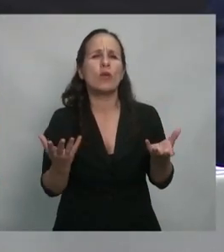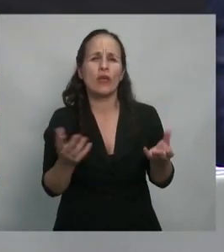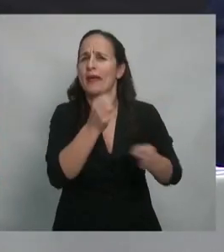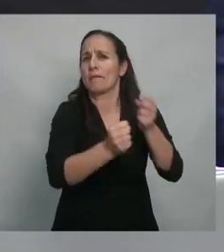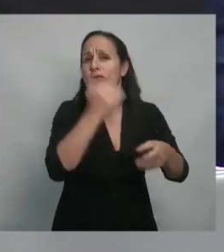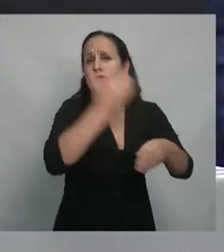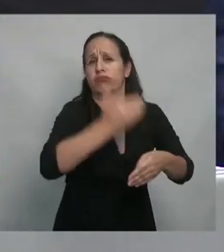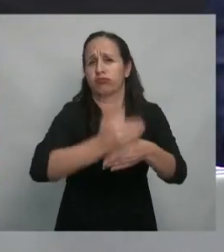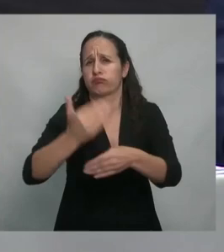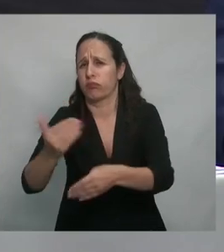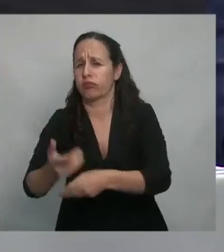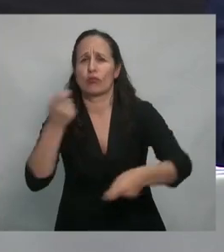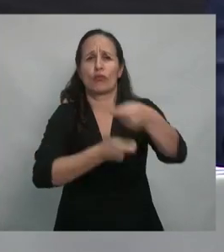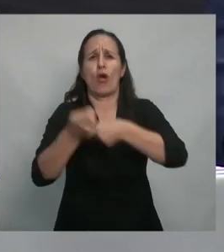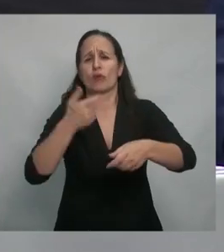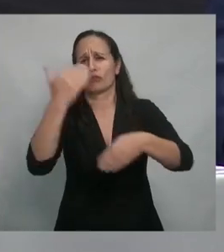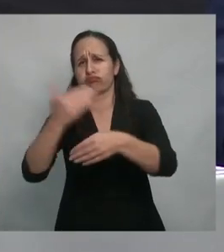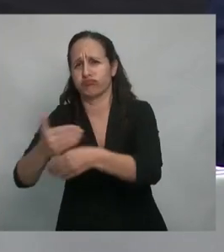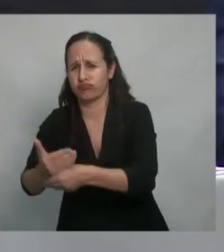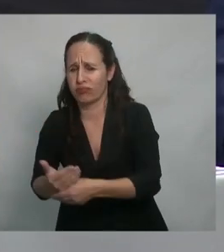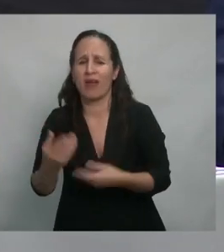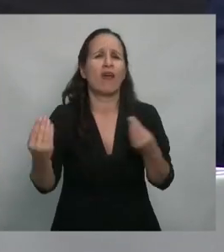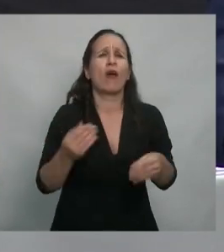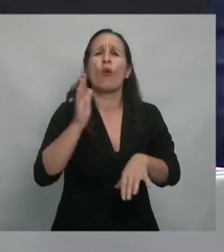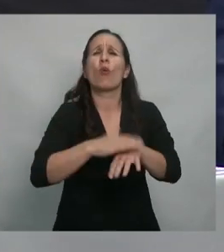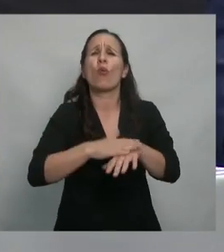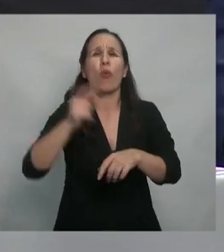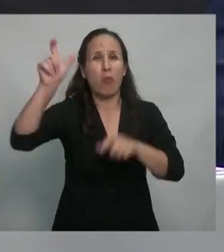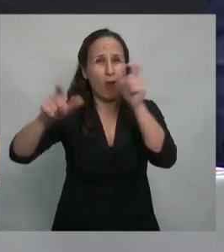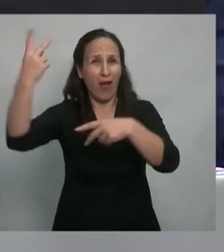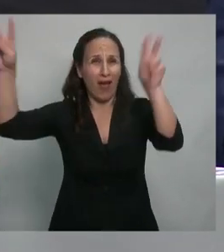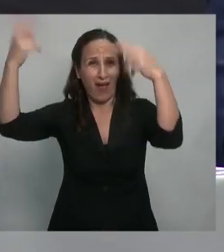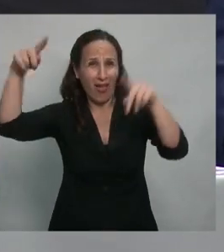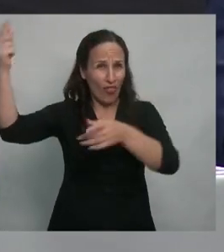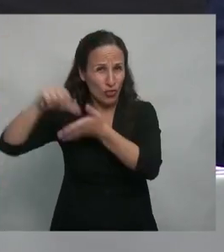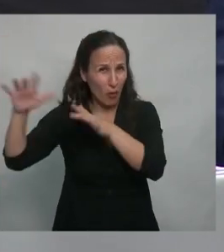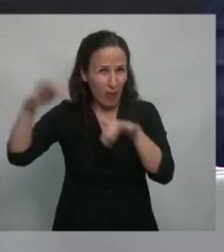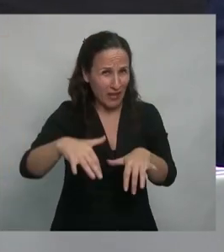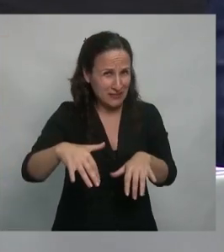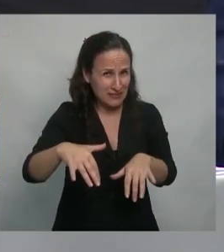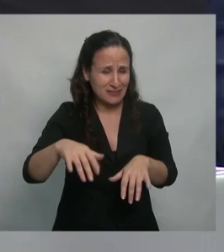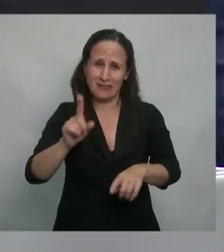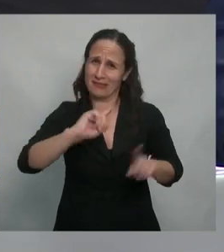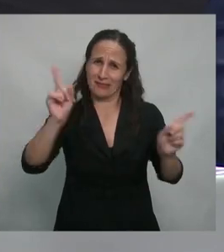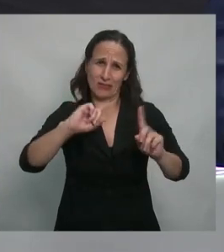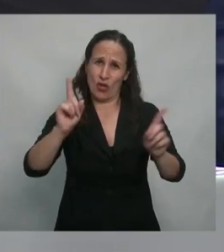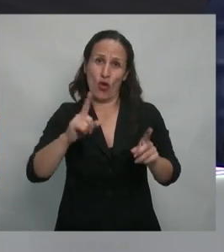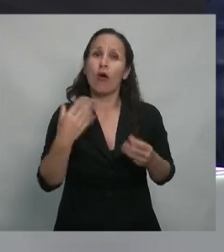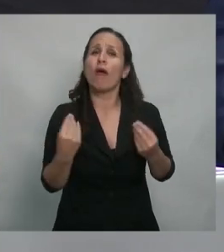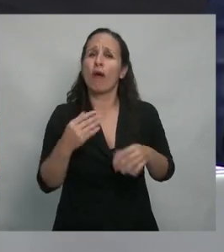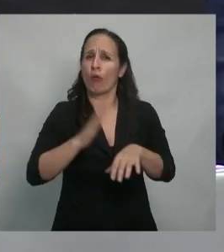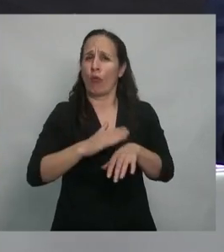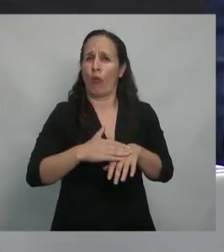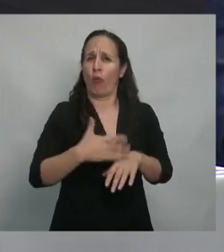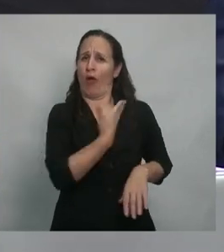fábricas que se cierran, comercios que se cierran, debe ser buscado no en los inmigrantes, sino en las políticas públicas que se